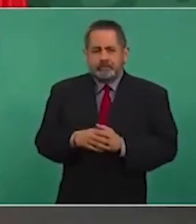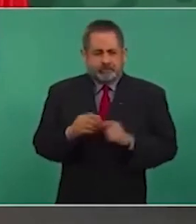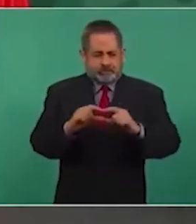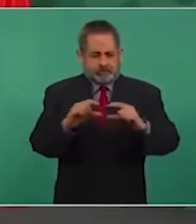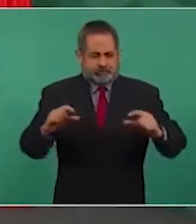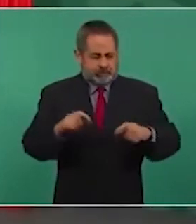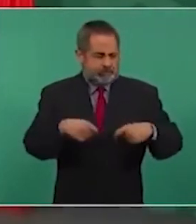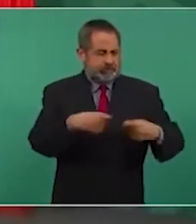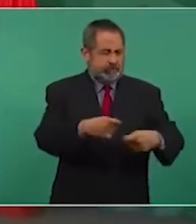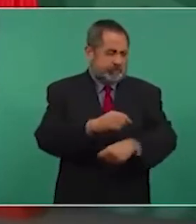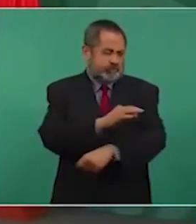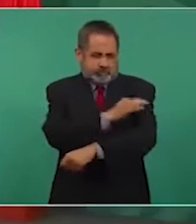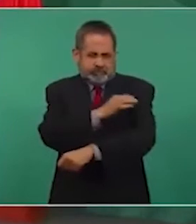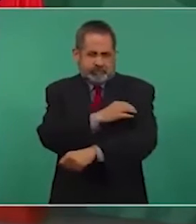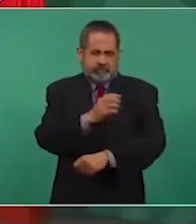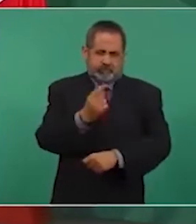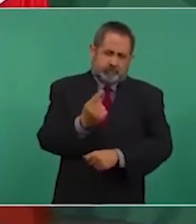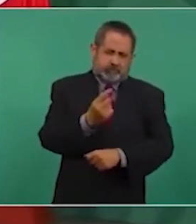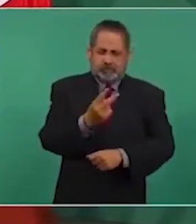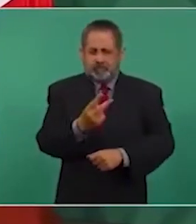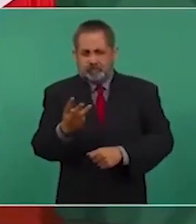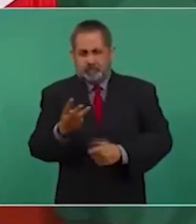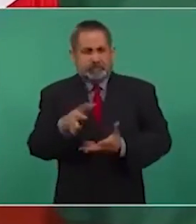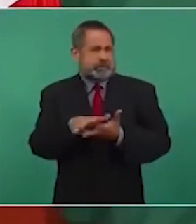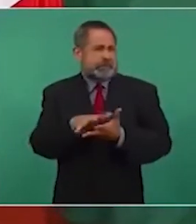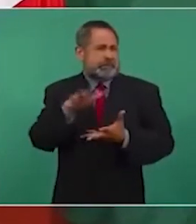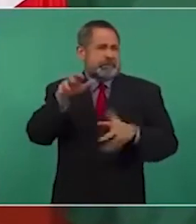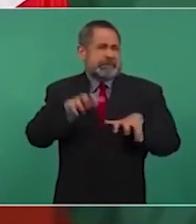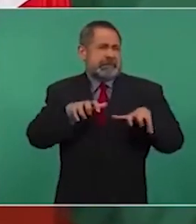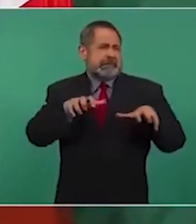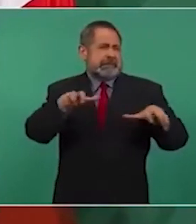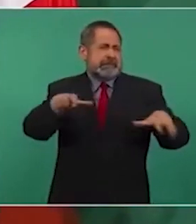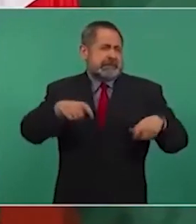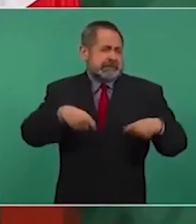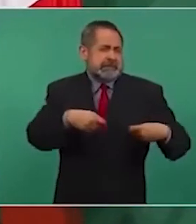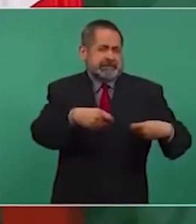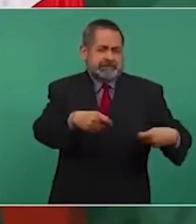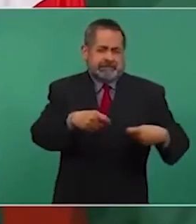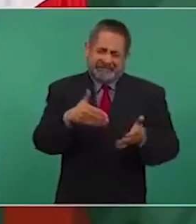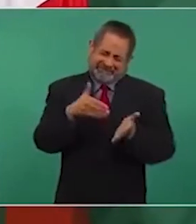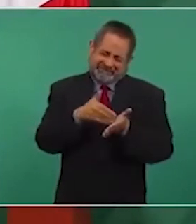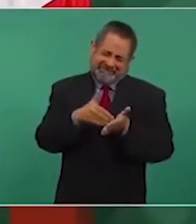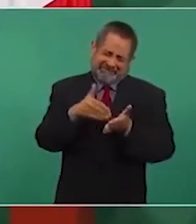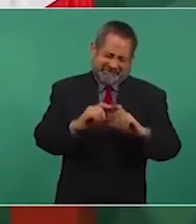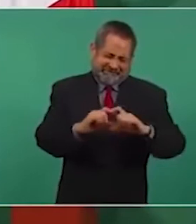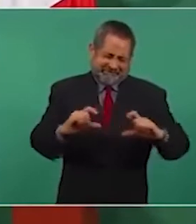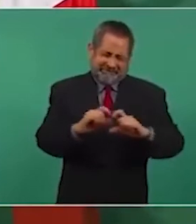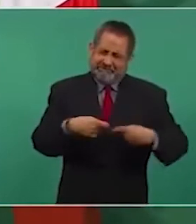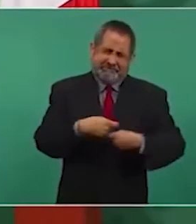vacuna o dos o tres masivamente por millones de dosis